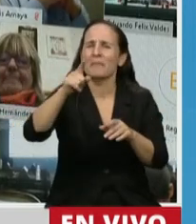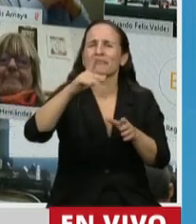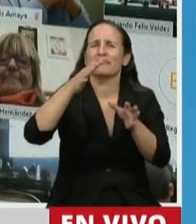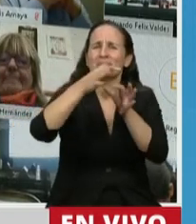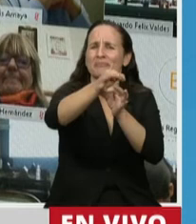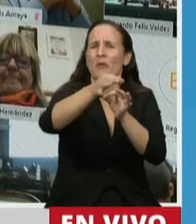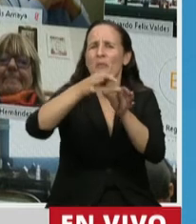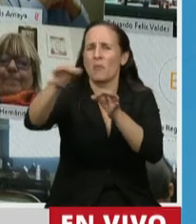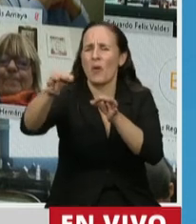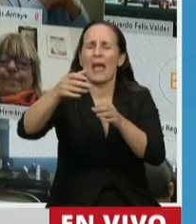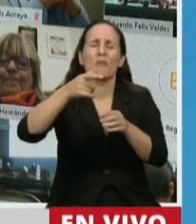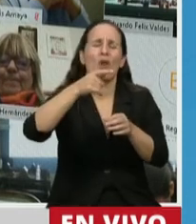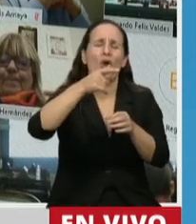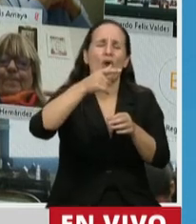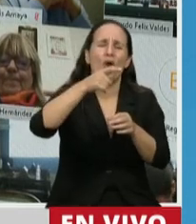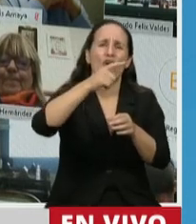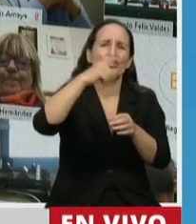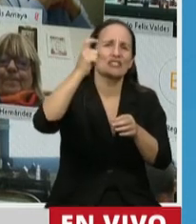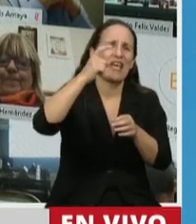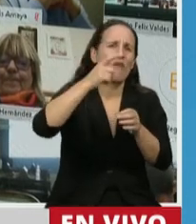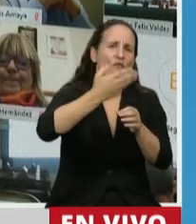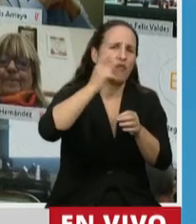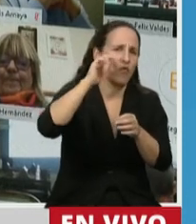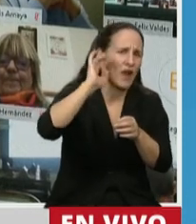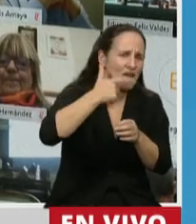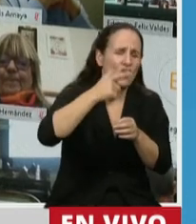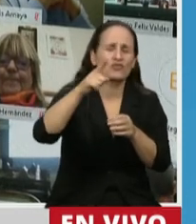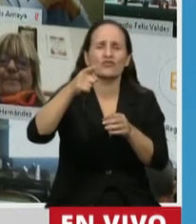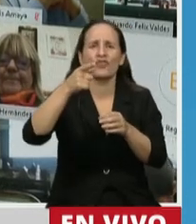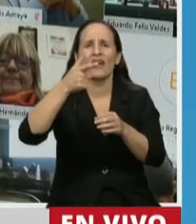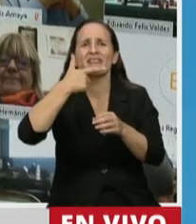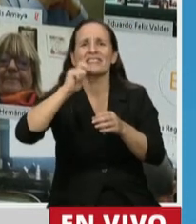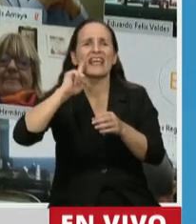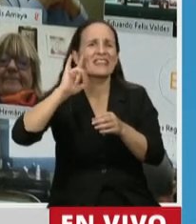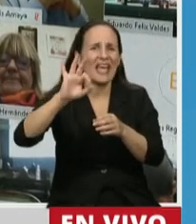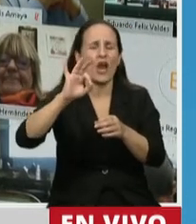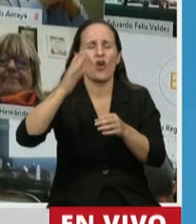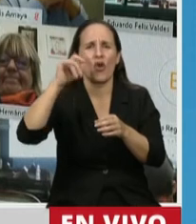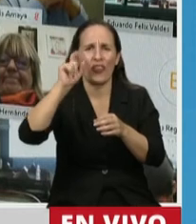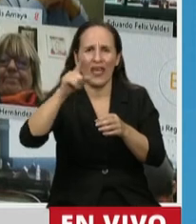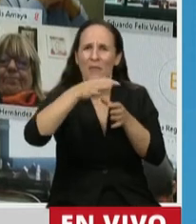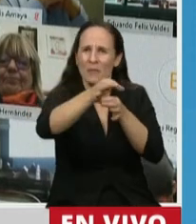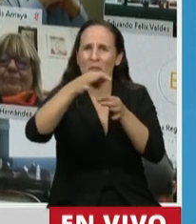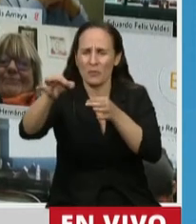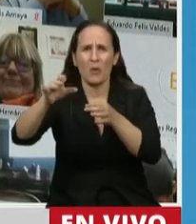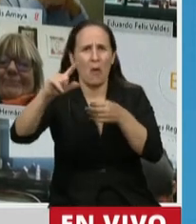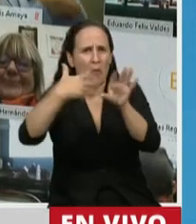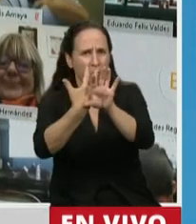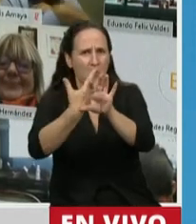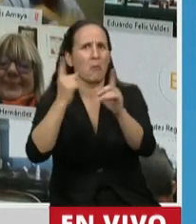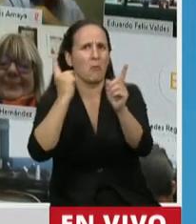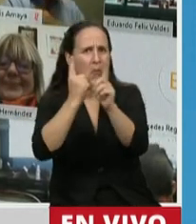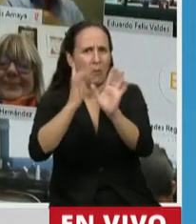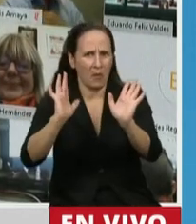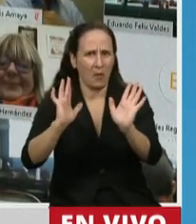Santiago o Santiago de Cuba. Tiene un programa nacional de telemedicina. La telemedicina es una herramienta que rompe las barreras